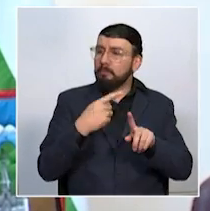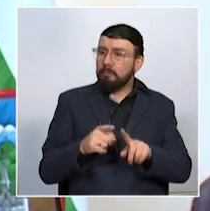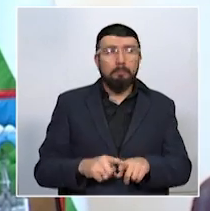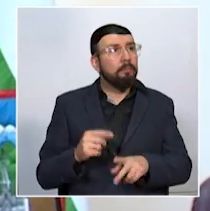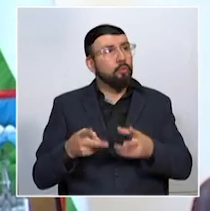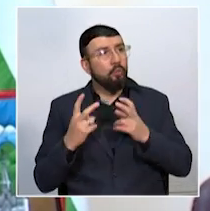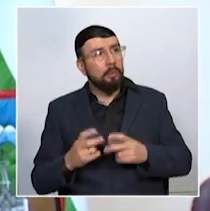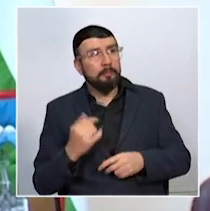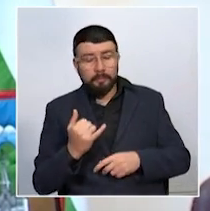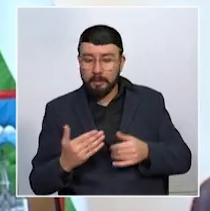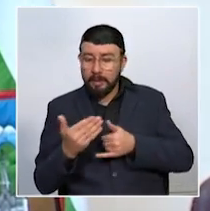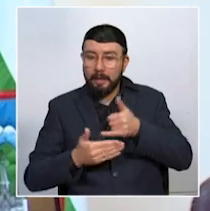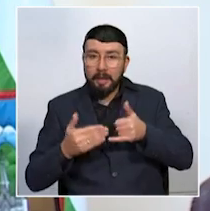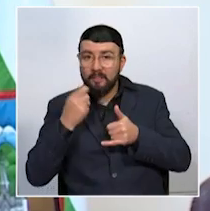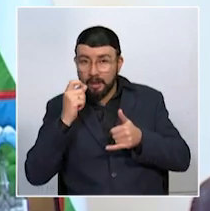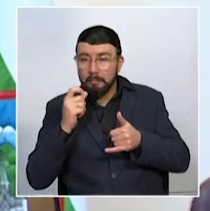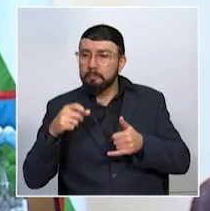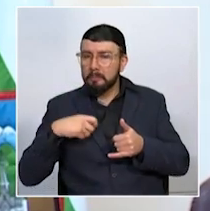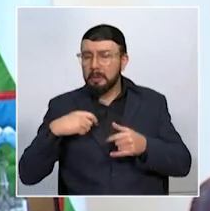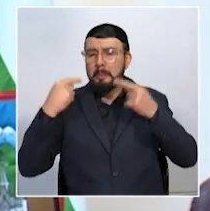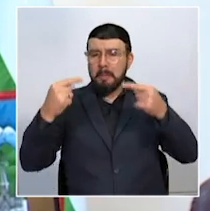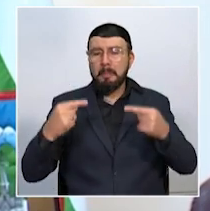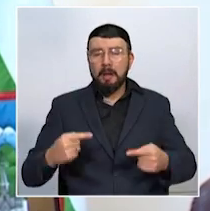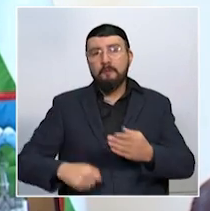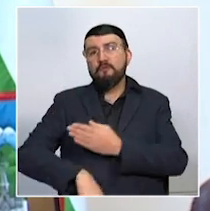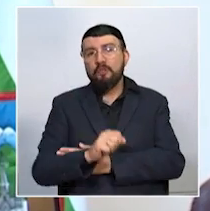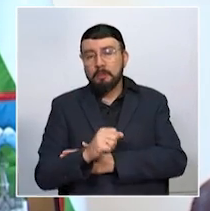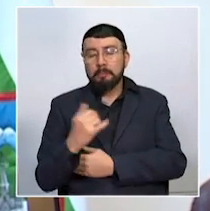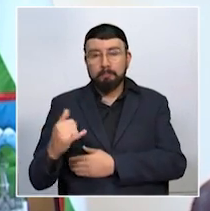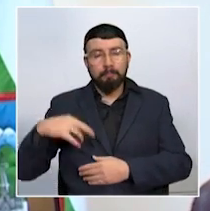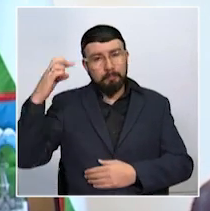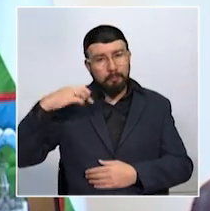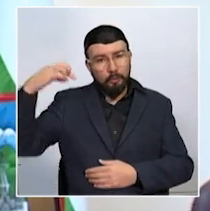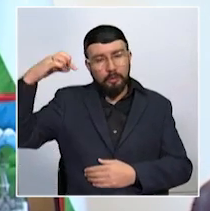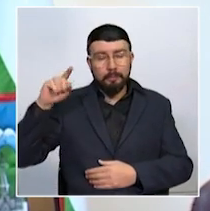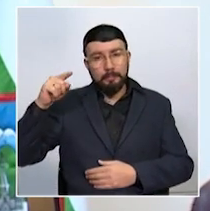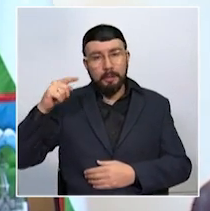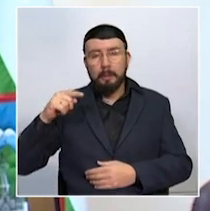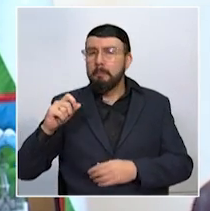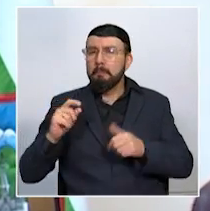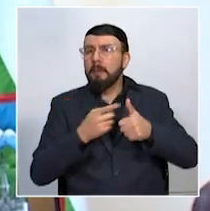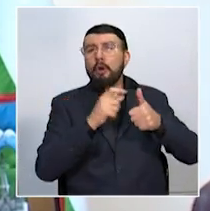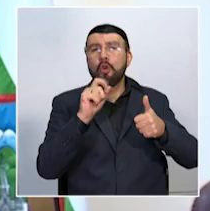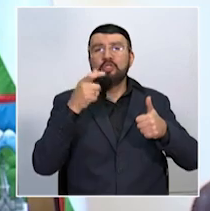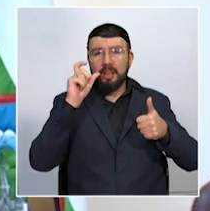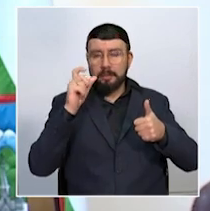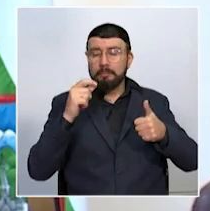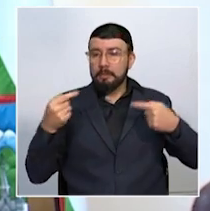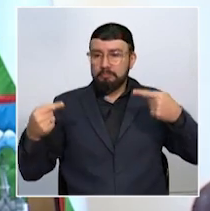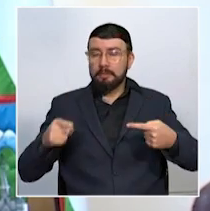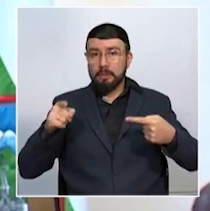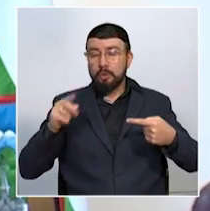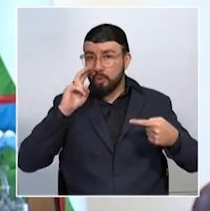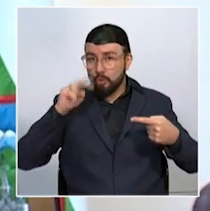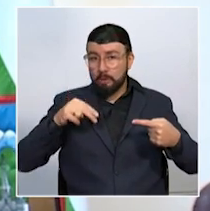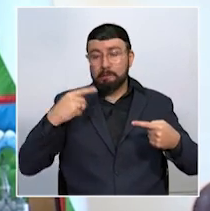del Eje Capetero que tendrán una fecha más, una jornada más en el fútbol profesional colombiano. El primero en jugar será el Once Caldas el día sábado ante Junior, partido